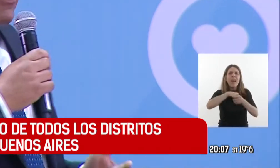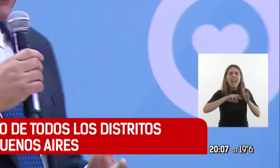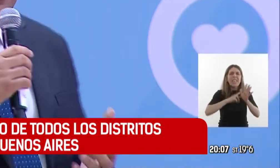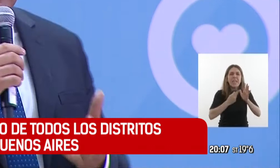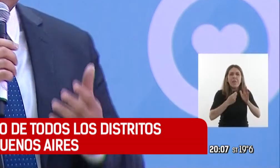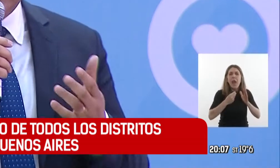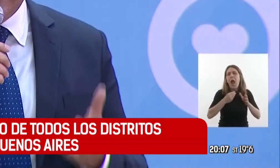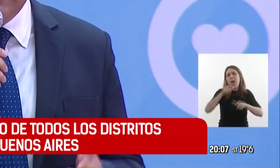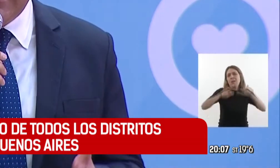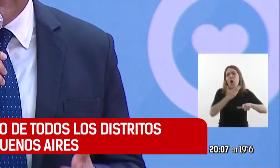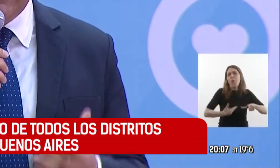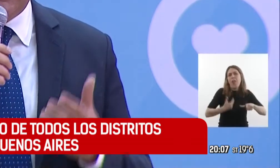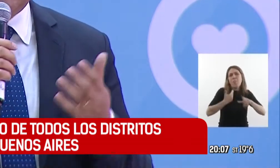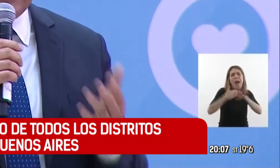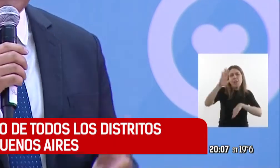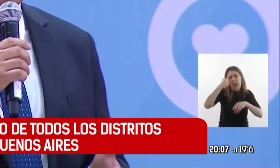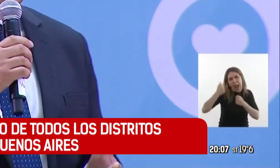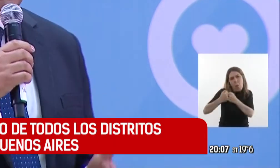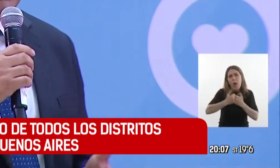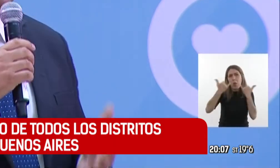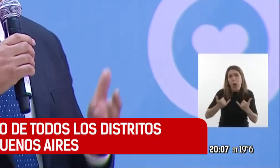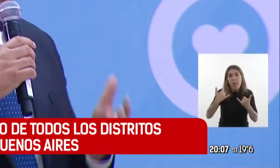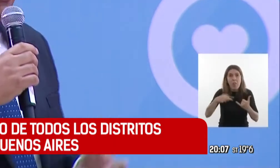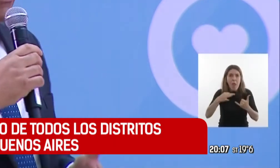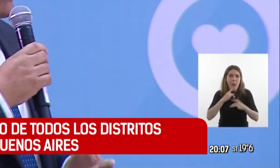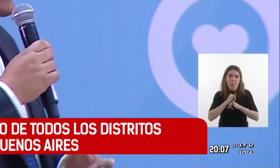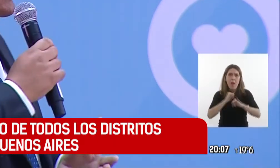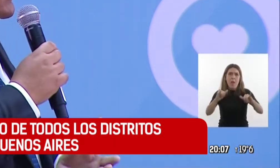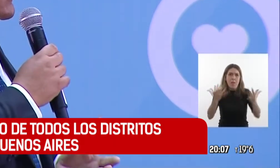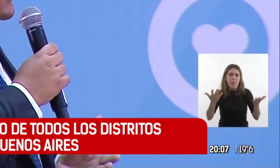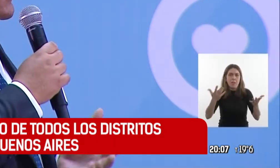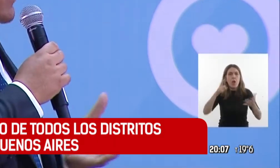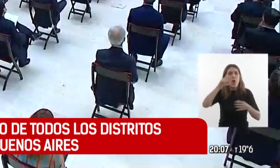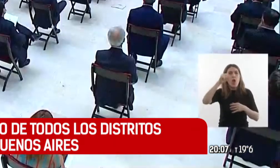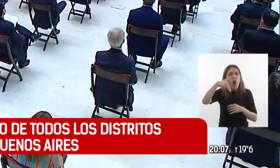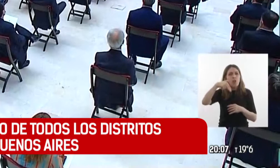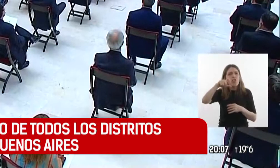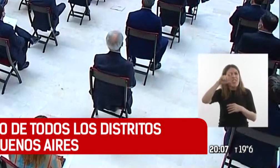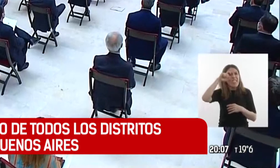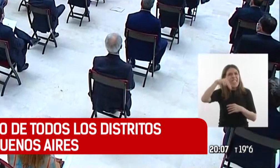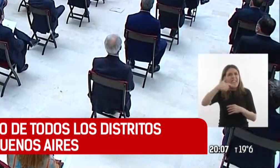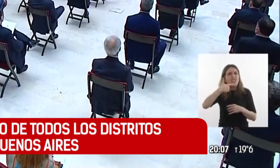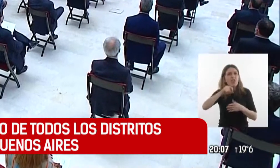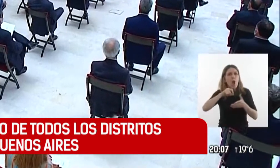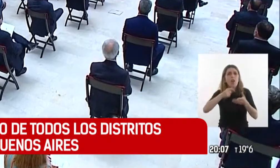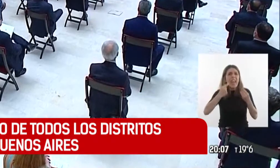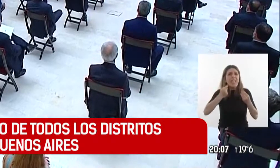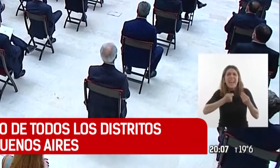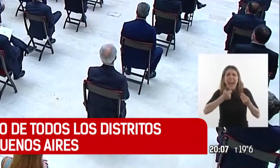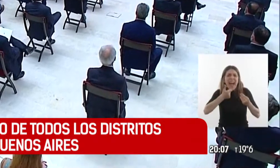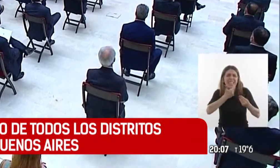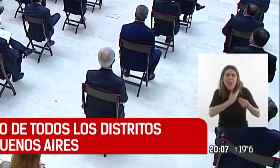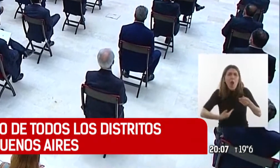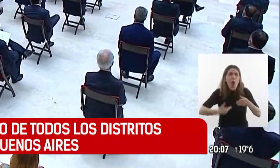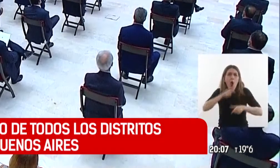Y esto creo que hay que rescatarlo y hay que resaltarlo. El consenso de prácticamente la totalidad de los gobernadores